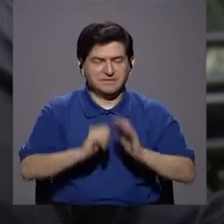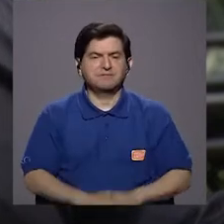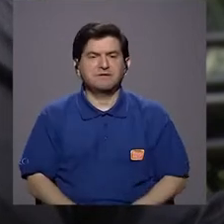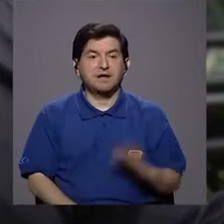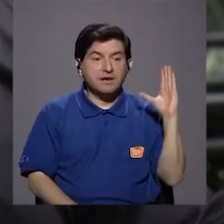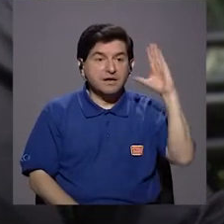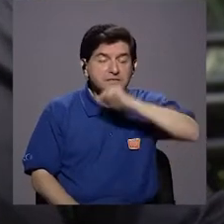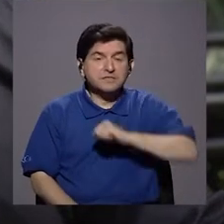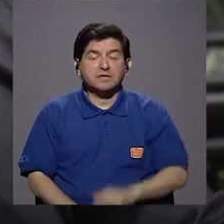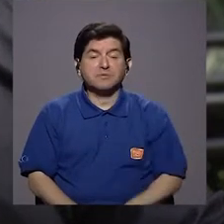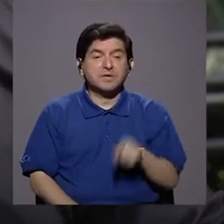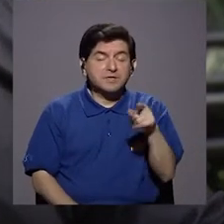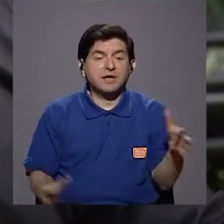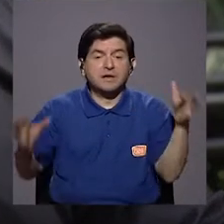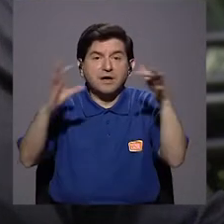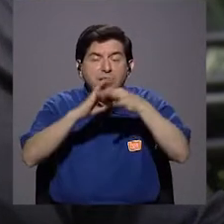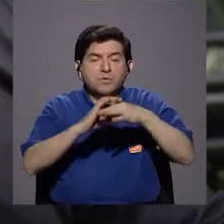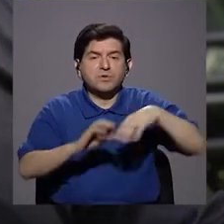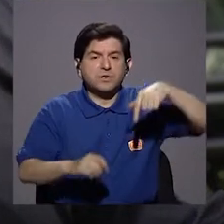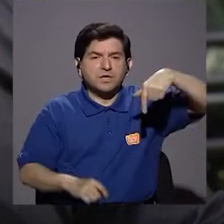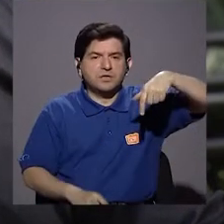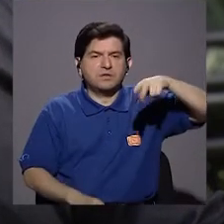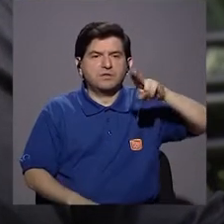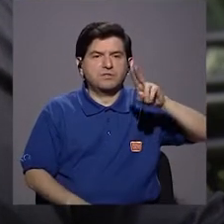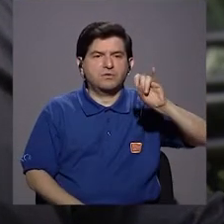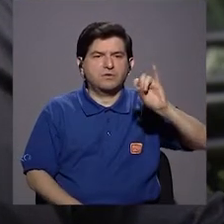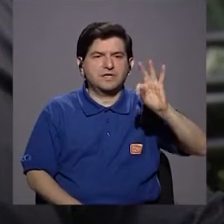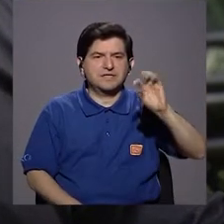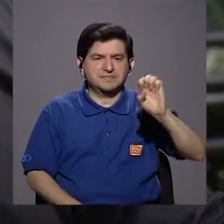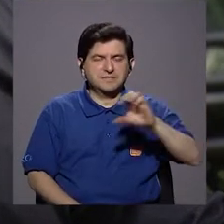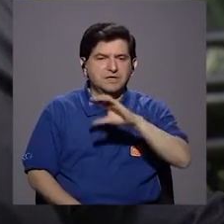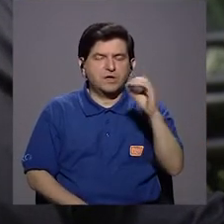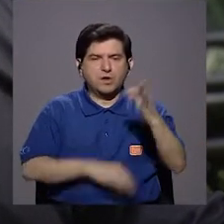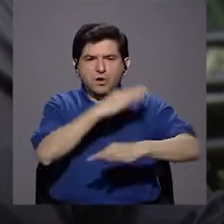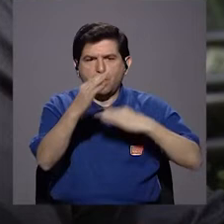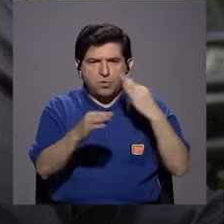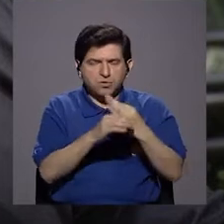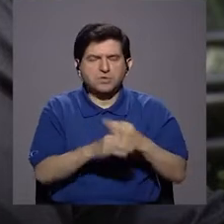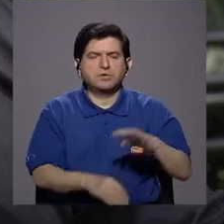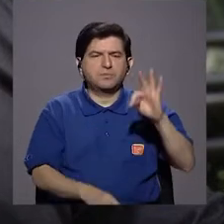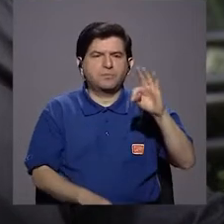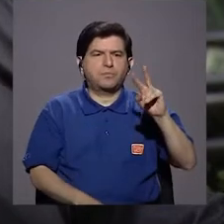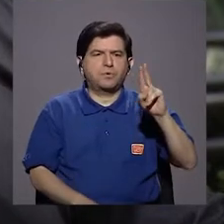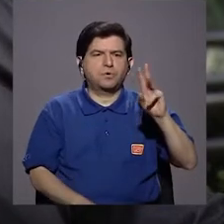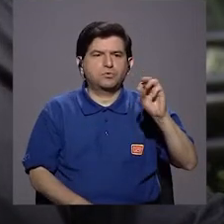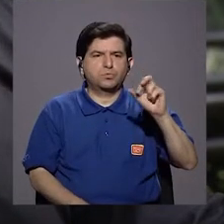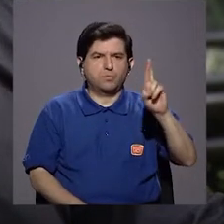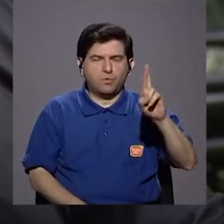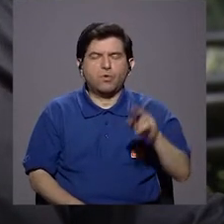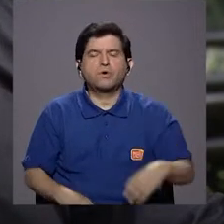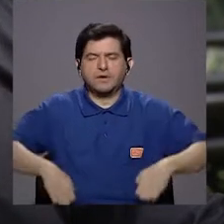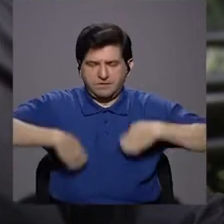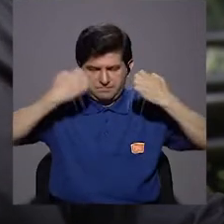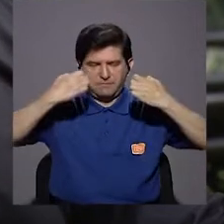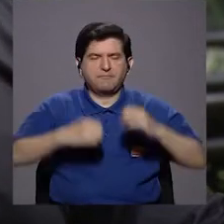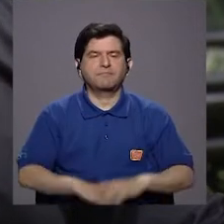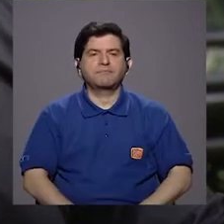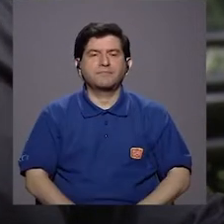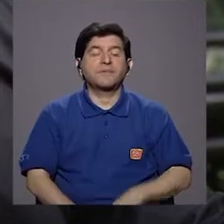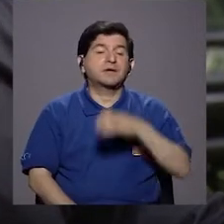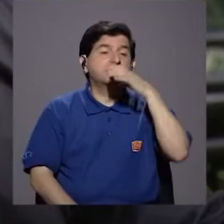cuenta de que tiene algún quiste asociado a alguno de los maxilares o que hay algún tipo de tumoración en alguno de los maxilares.